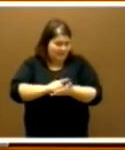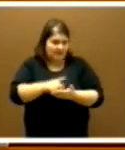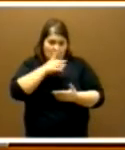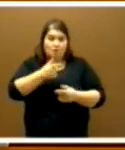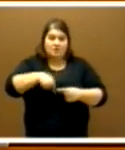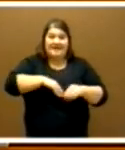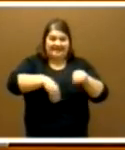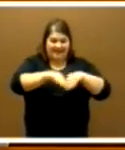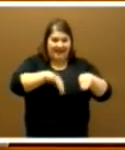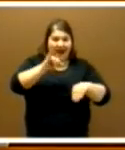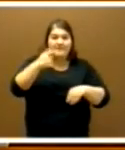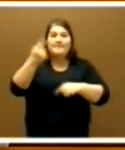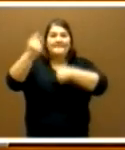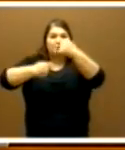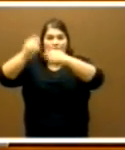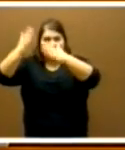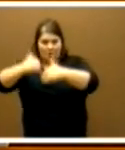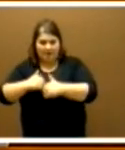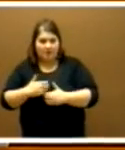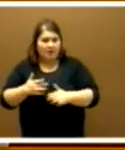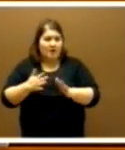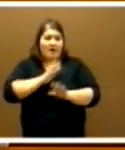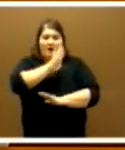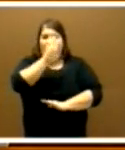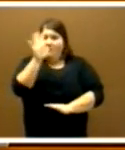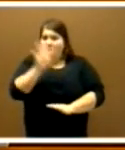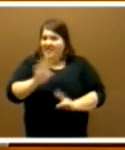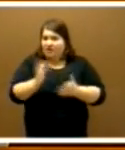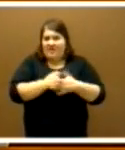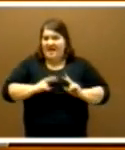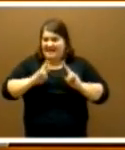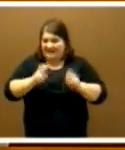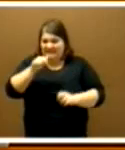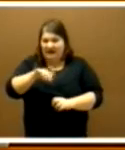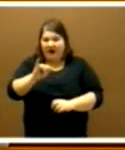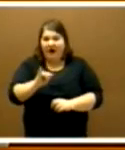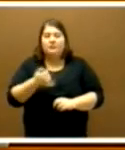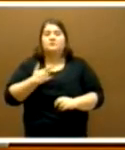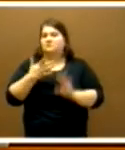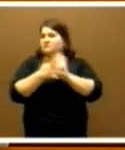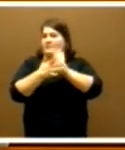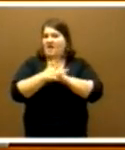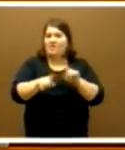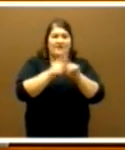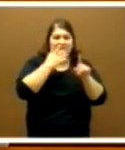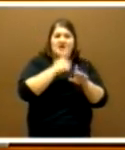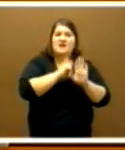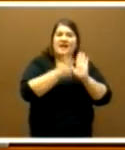y que no tenemos presupuesto. Esto ya es la coletilla de todas las iniciativas que traemos, sean iniciativas legislativas,